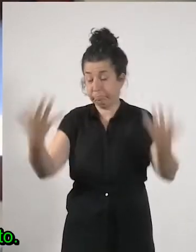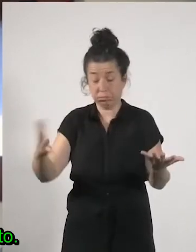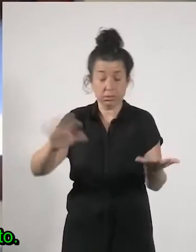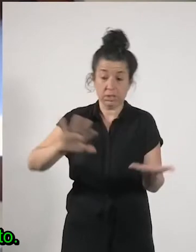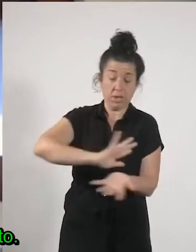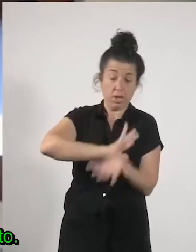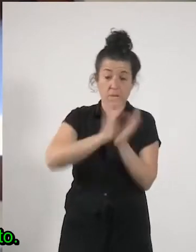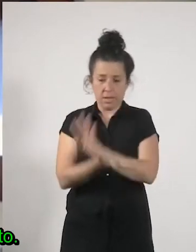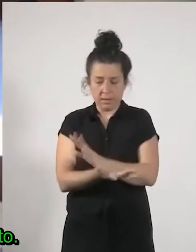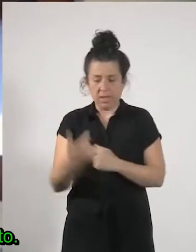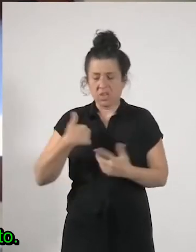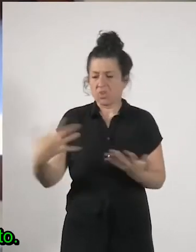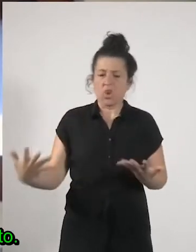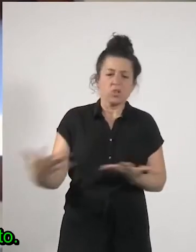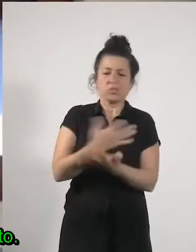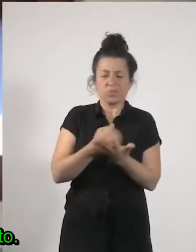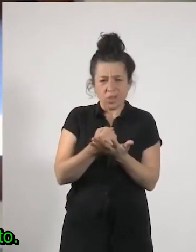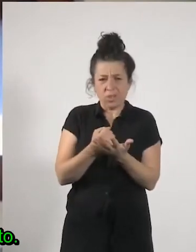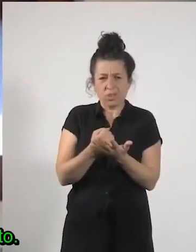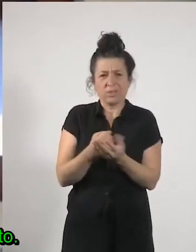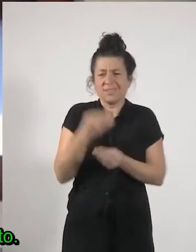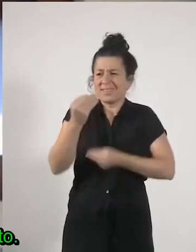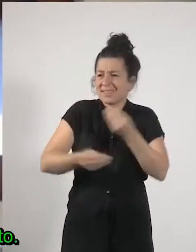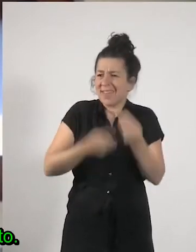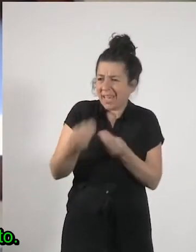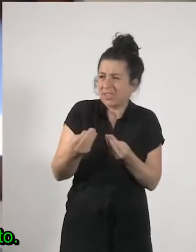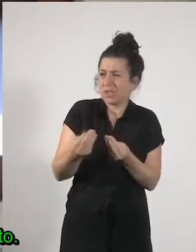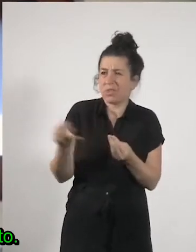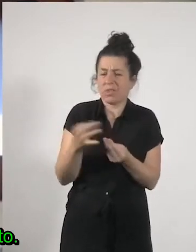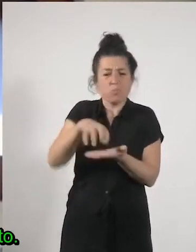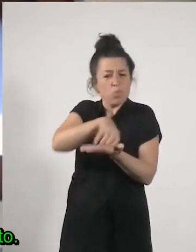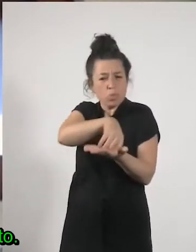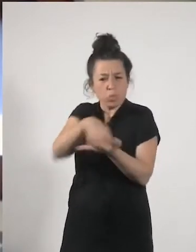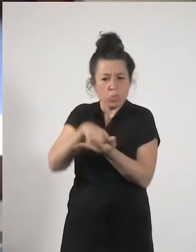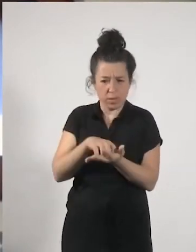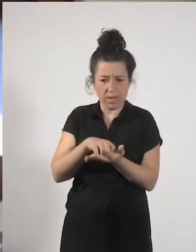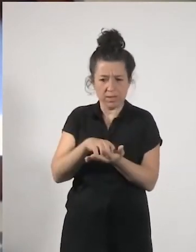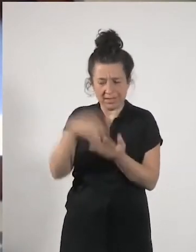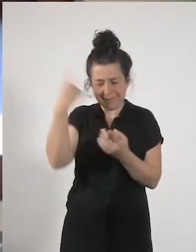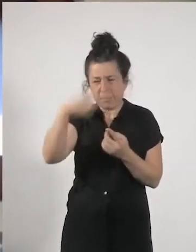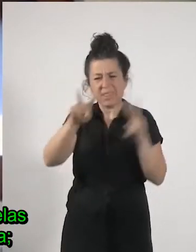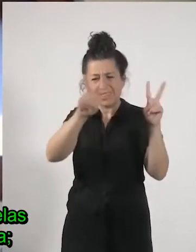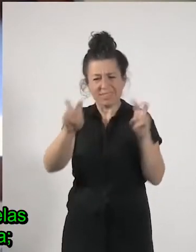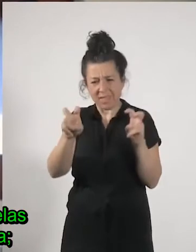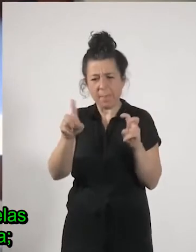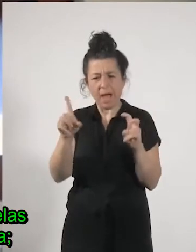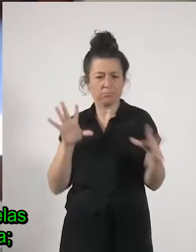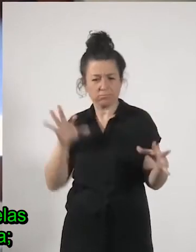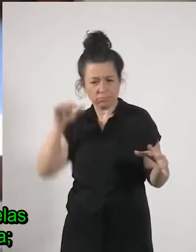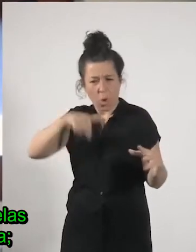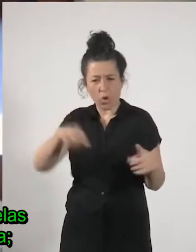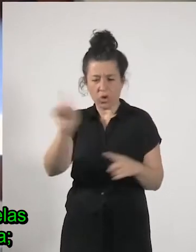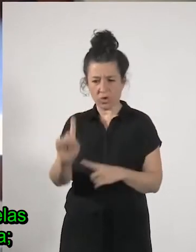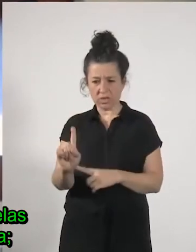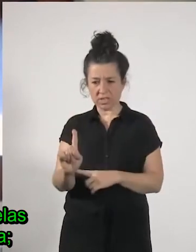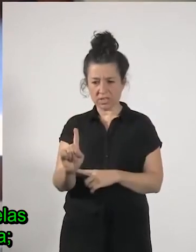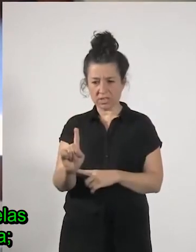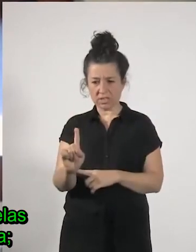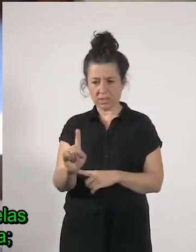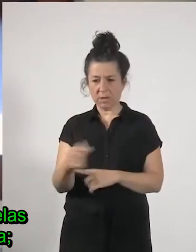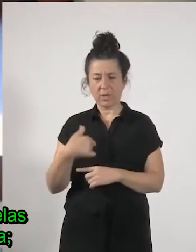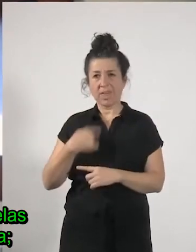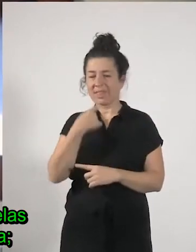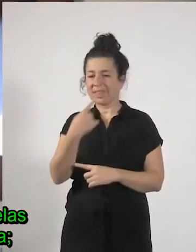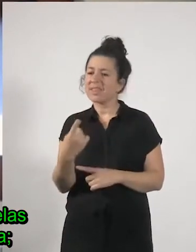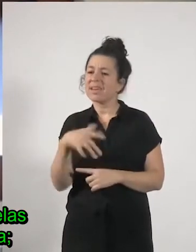hecho ya sé que este no es el tema pero tengo que decir de donde parto en Suecia nunca cerraron las escuelas